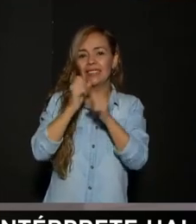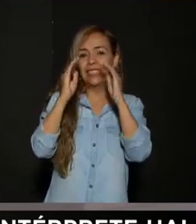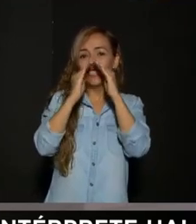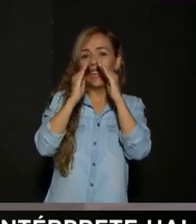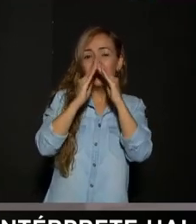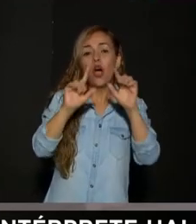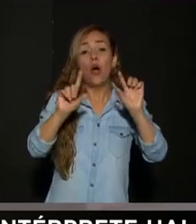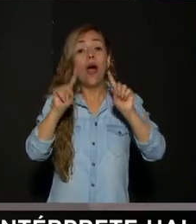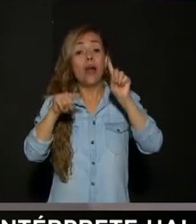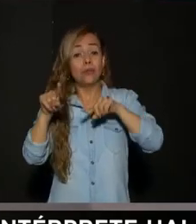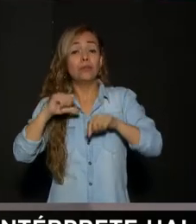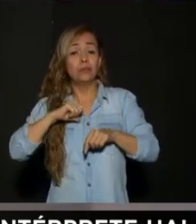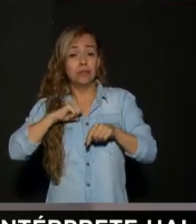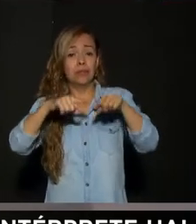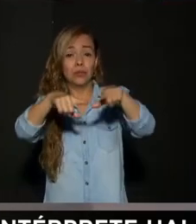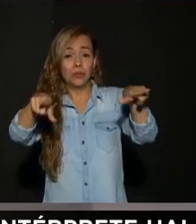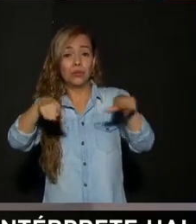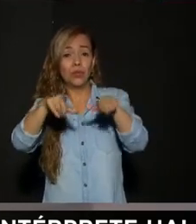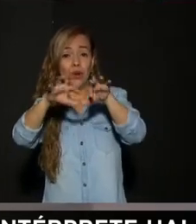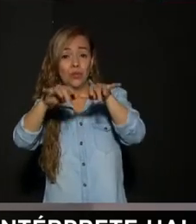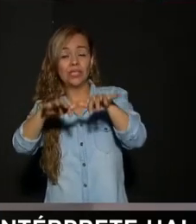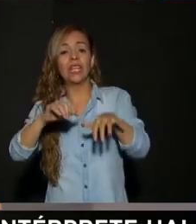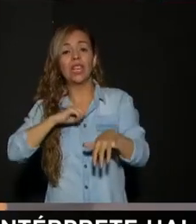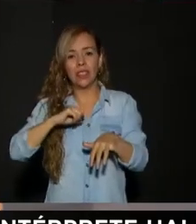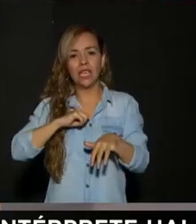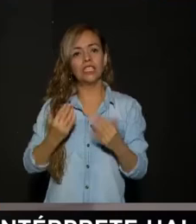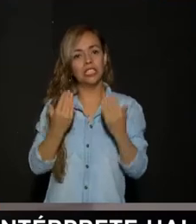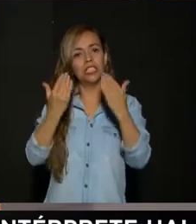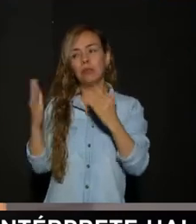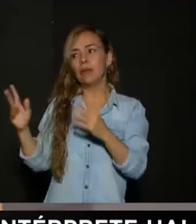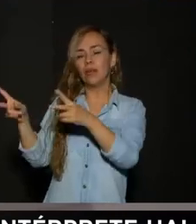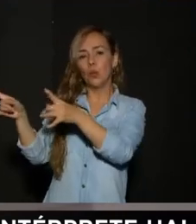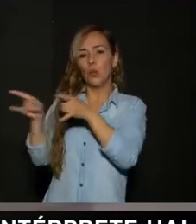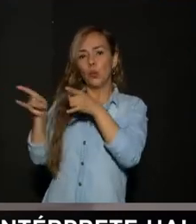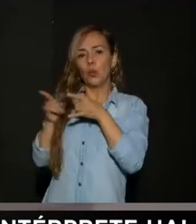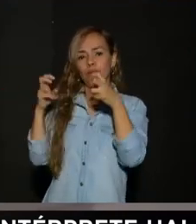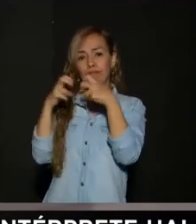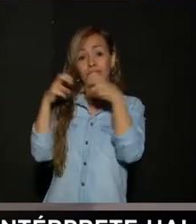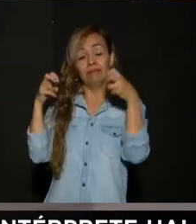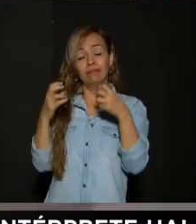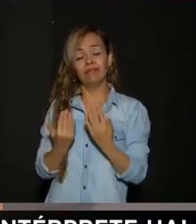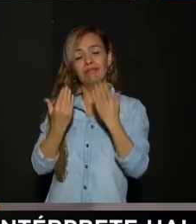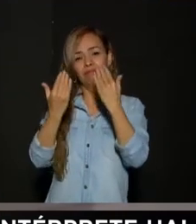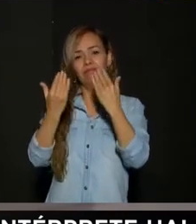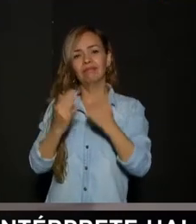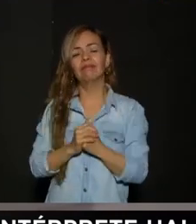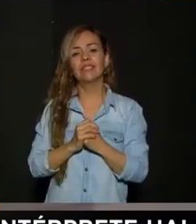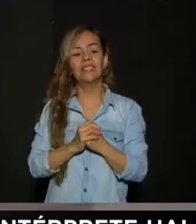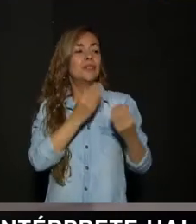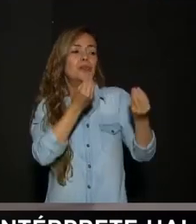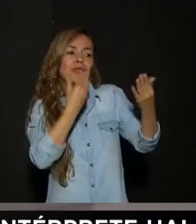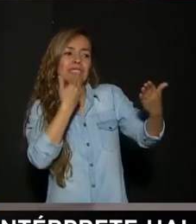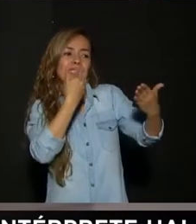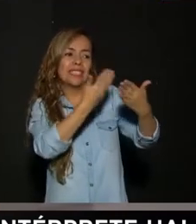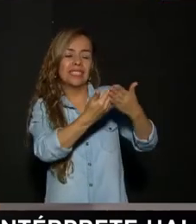oficinas Que rico Que también La cuide Como usted dice Como que captan La energía Entonces Es muy chévere Pues como Realizar este ejercicio Con ellas Muchas